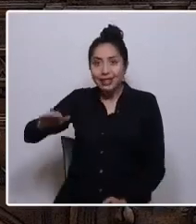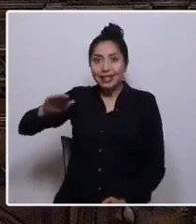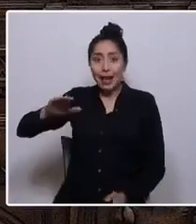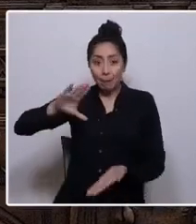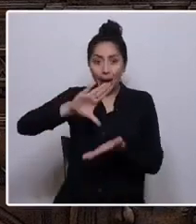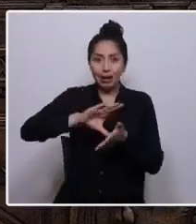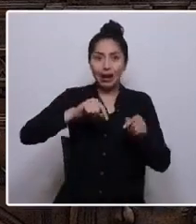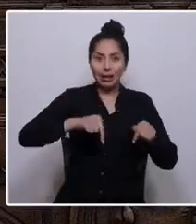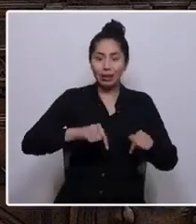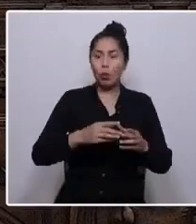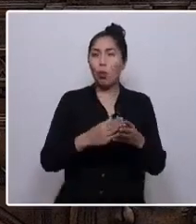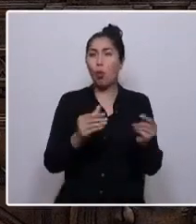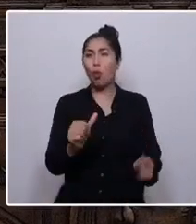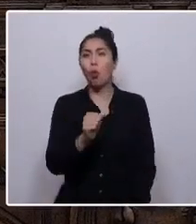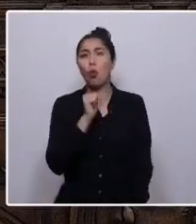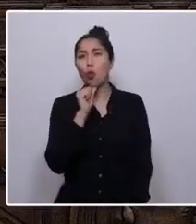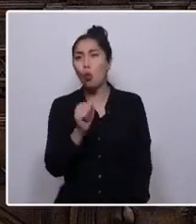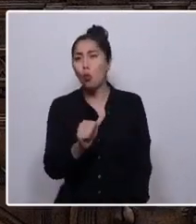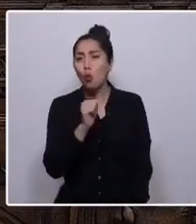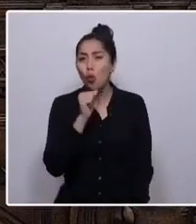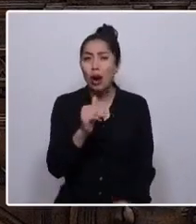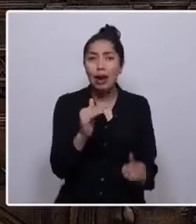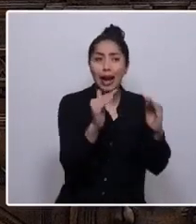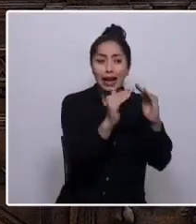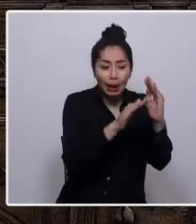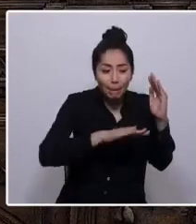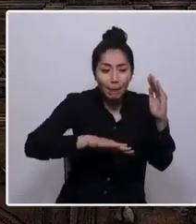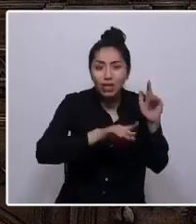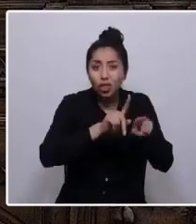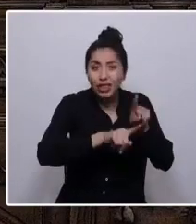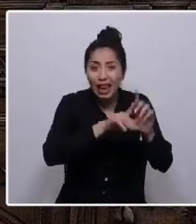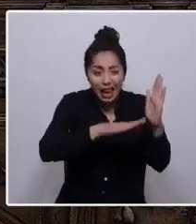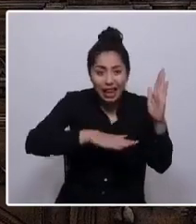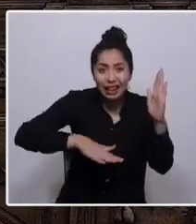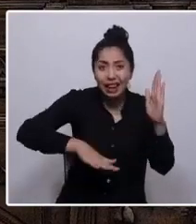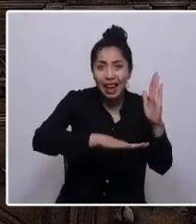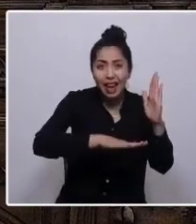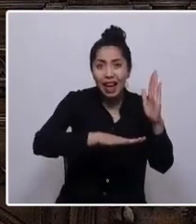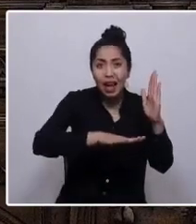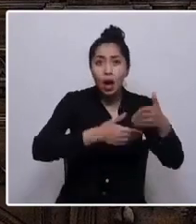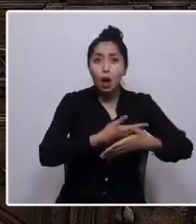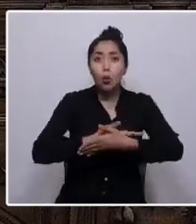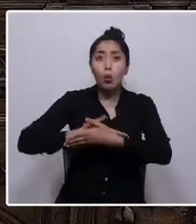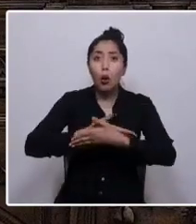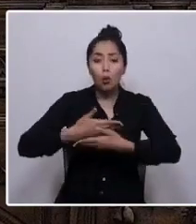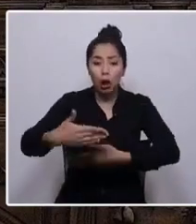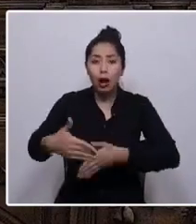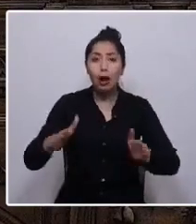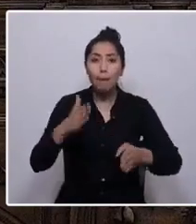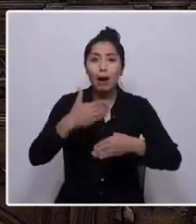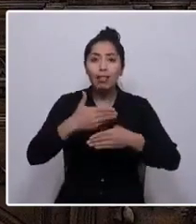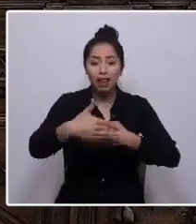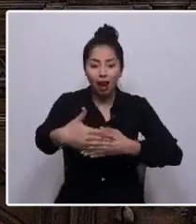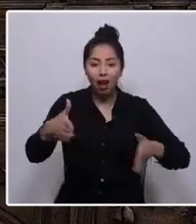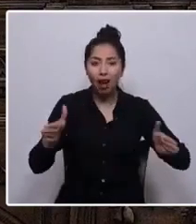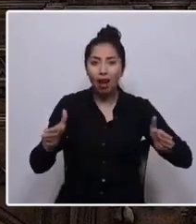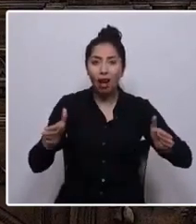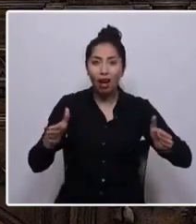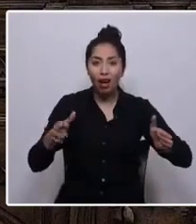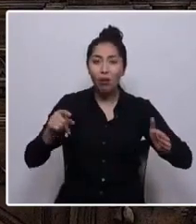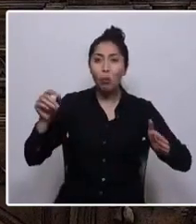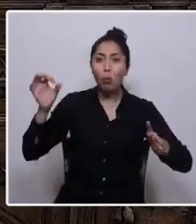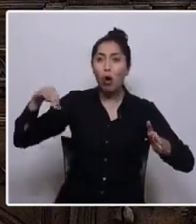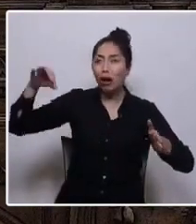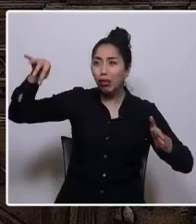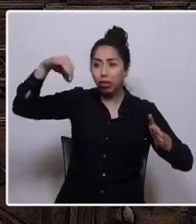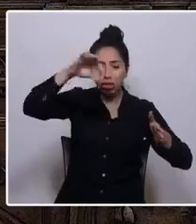miseria, las casas con piso de tierra, los bebés en cajones de manzanas cubiertos de moscas, las niñas y